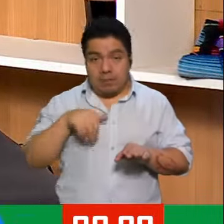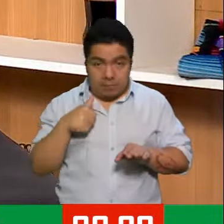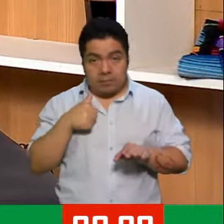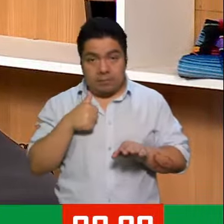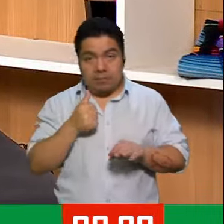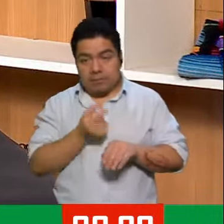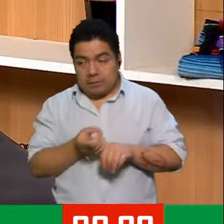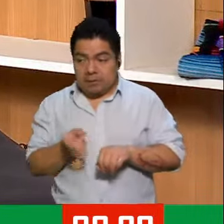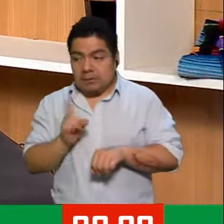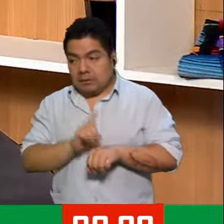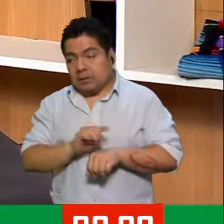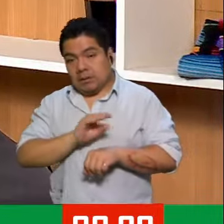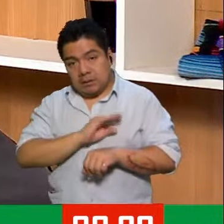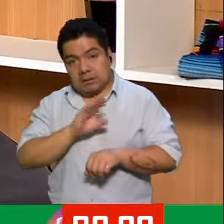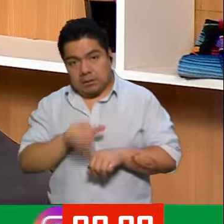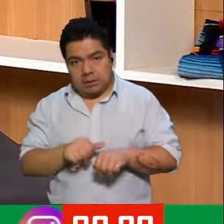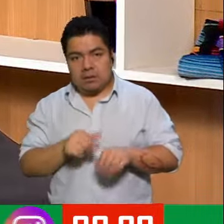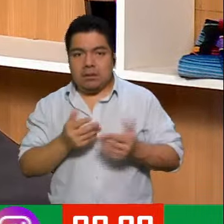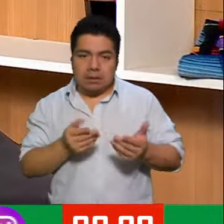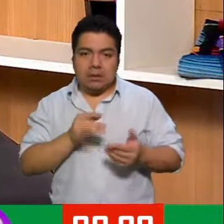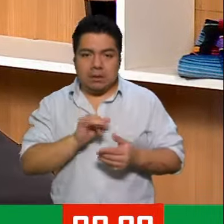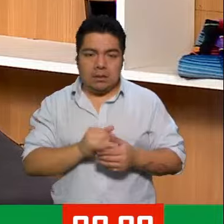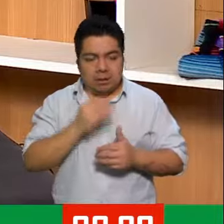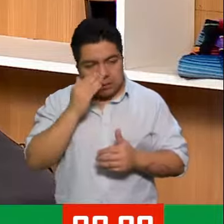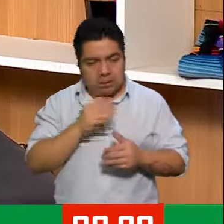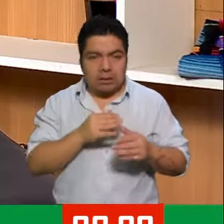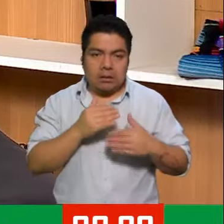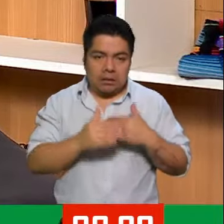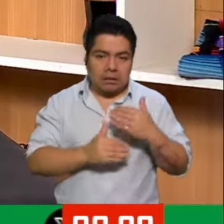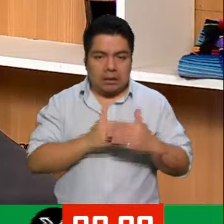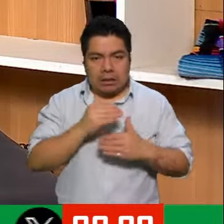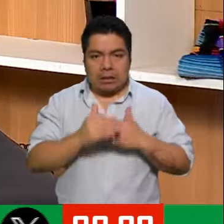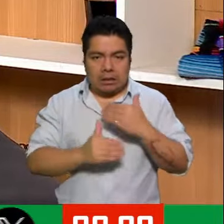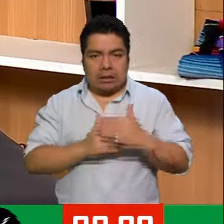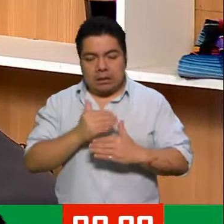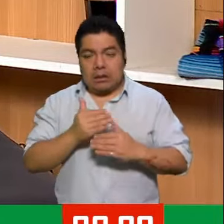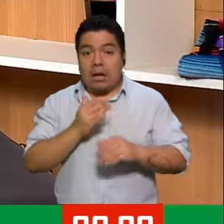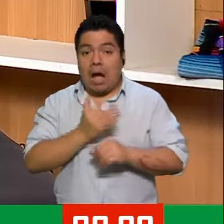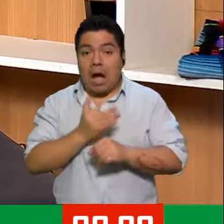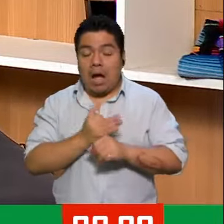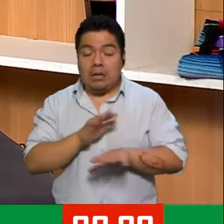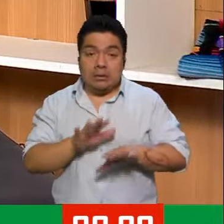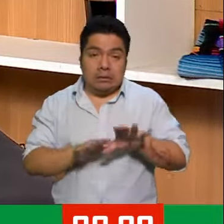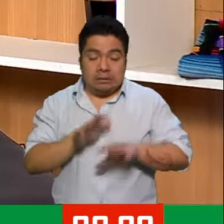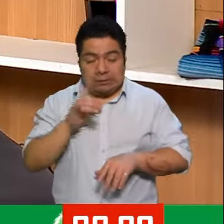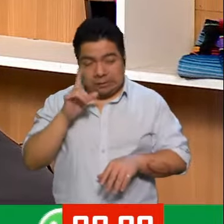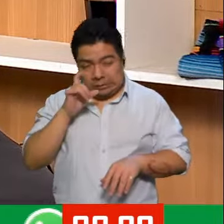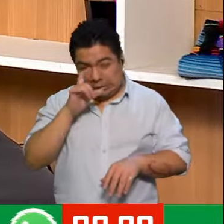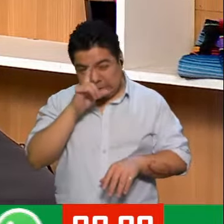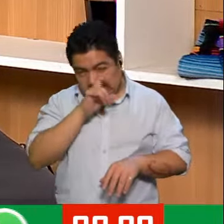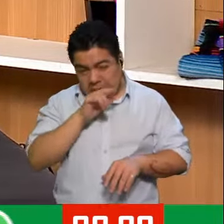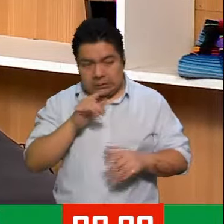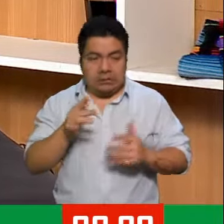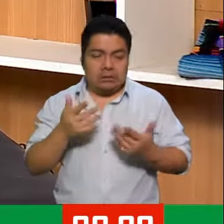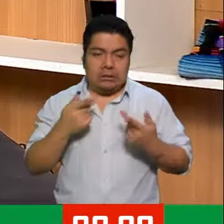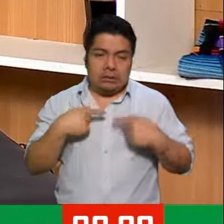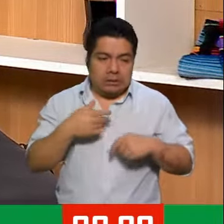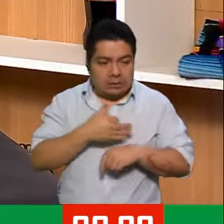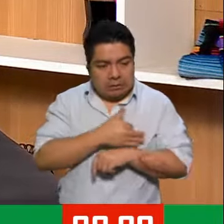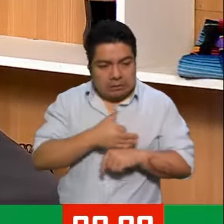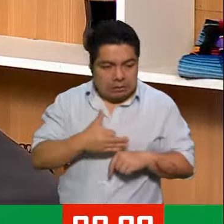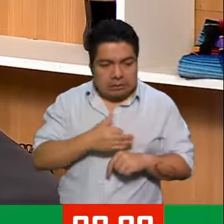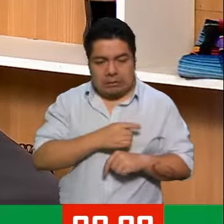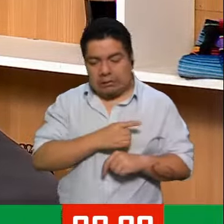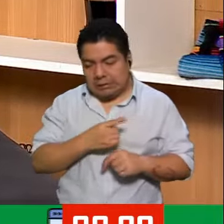Día de Muertos y claro que es un trámite que hay que hacer. Yo sé que son a veces tiempos complicados, el dolor de la familia y todo eso, pero